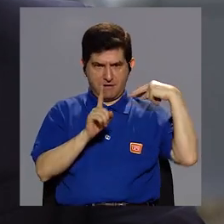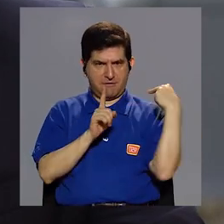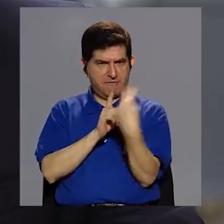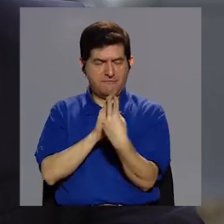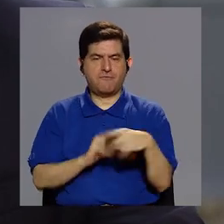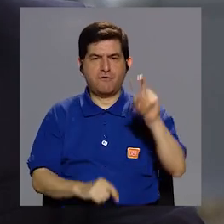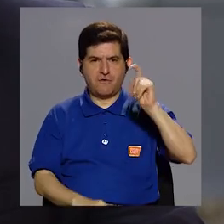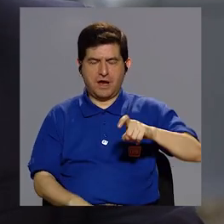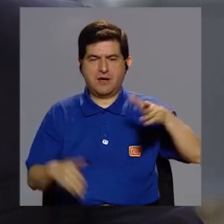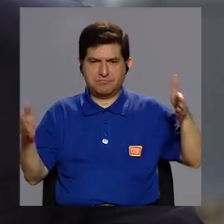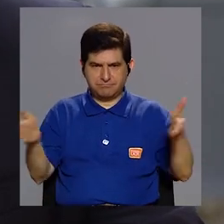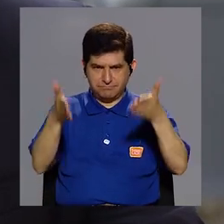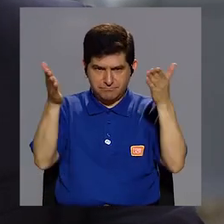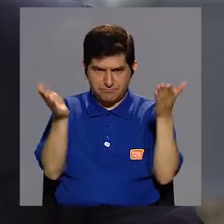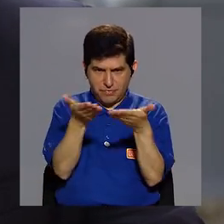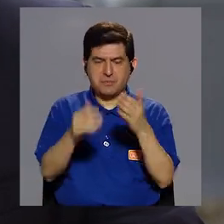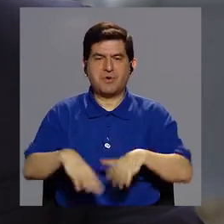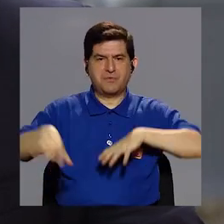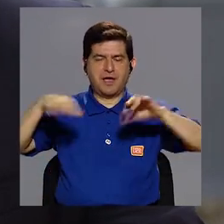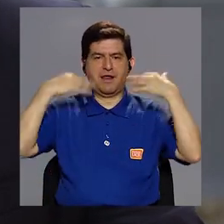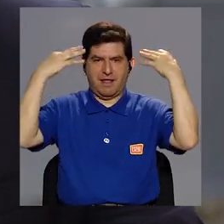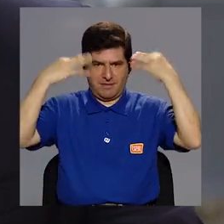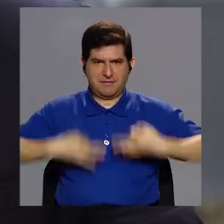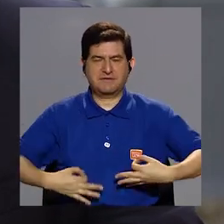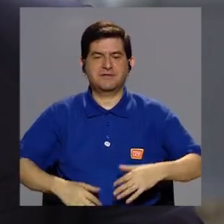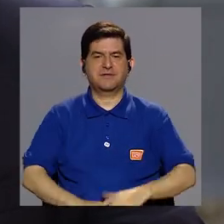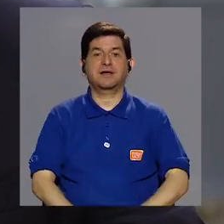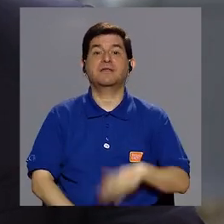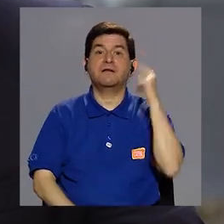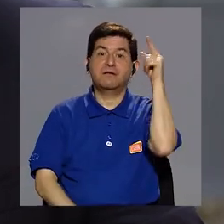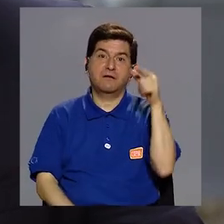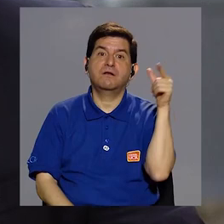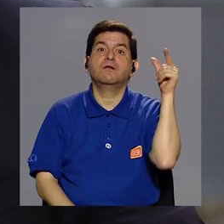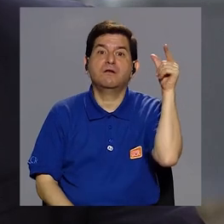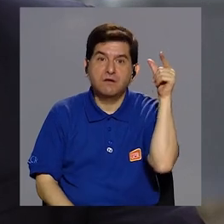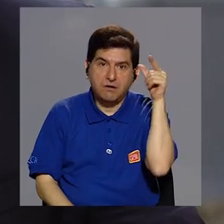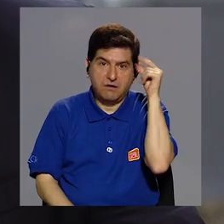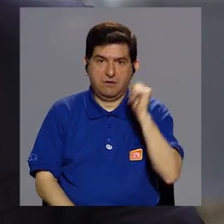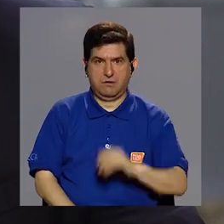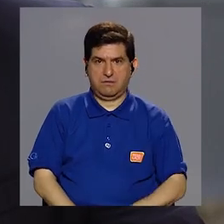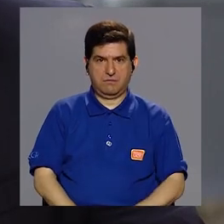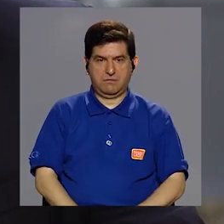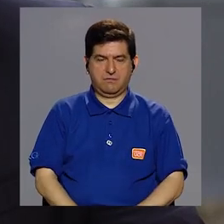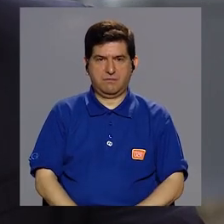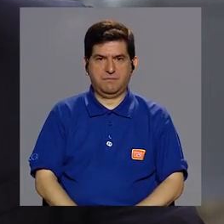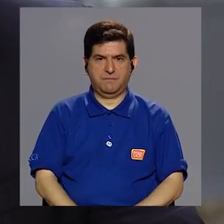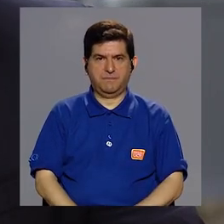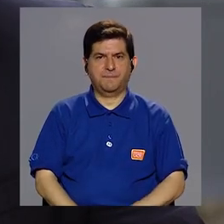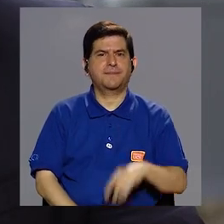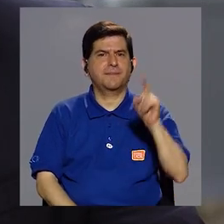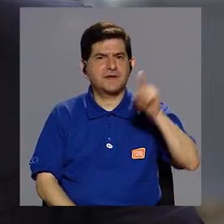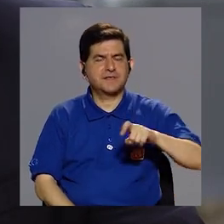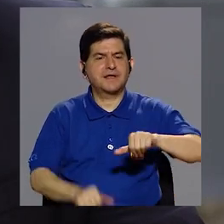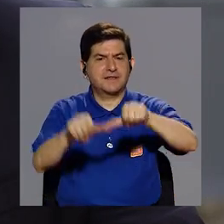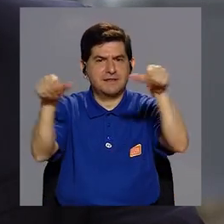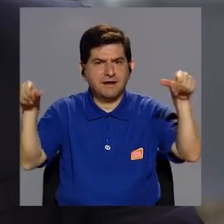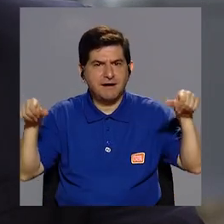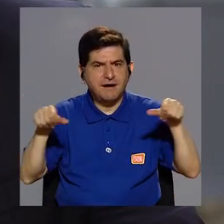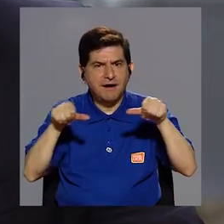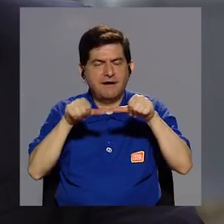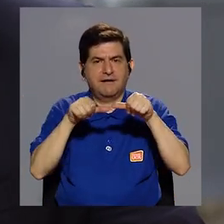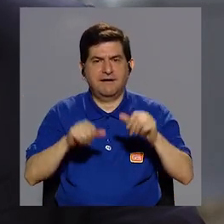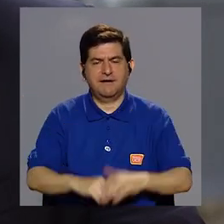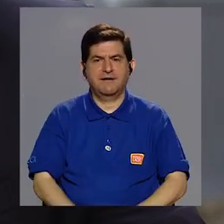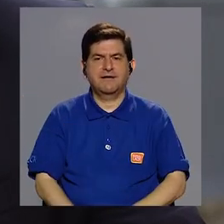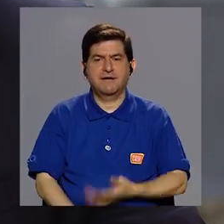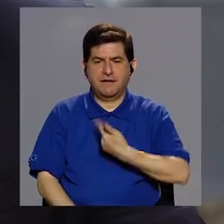enfoque en donde se debe de promover más la actividad física. Por supuesto, también un área en